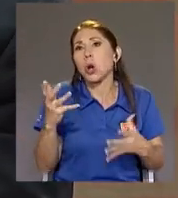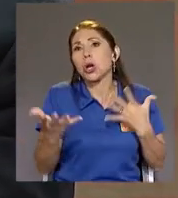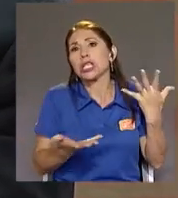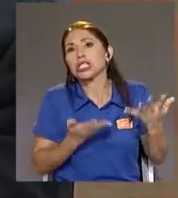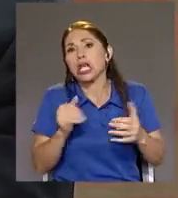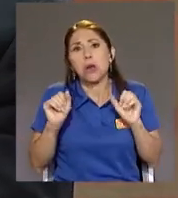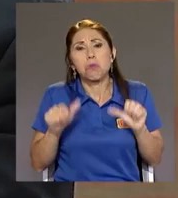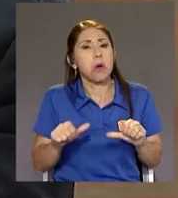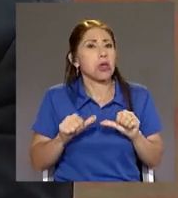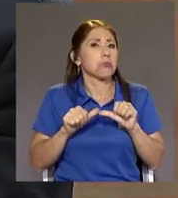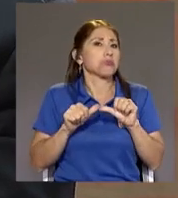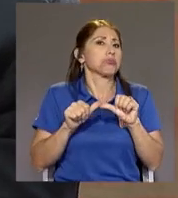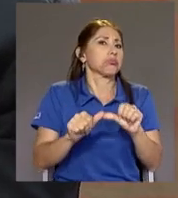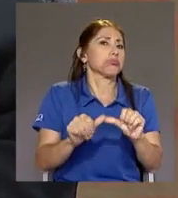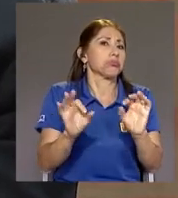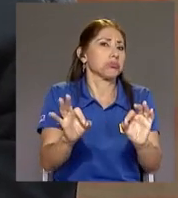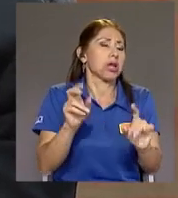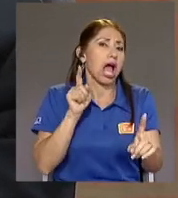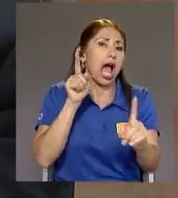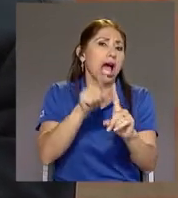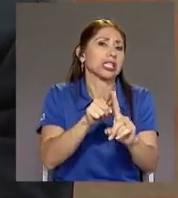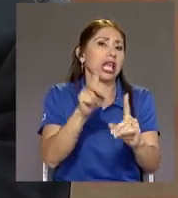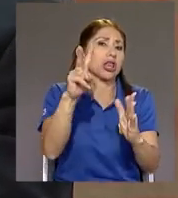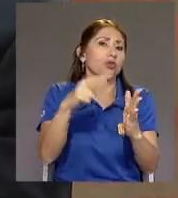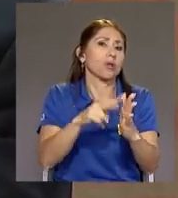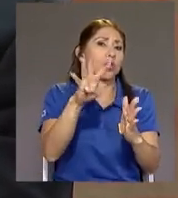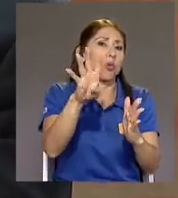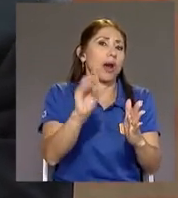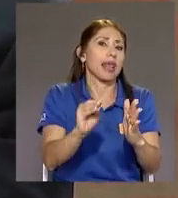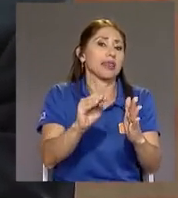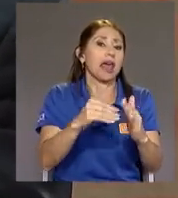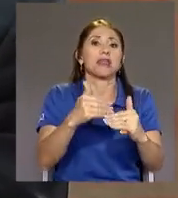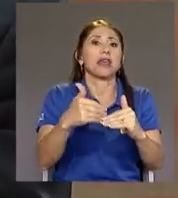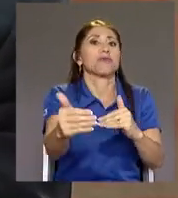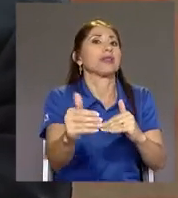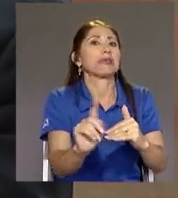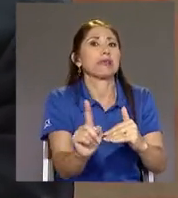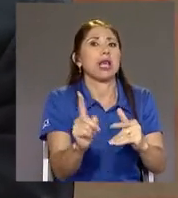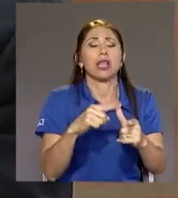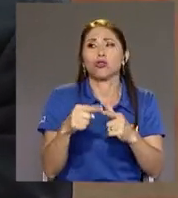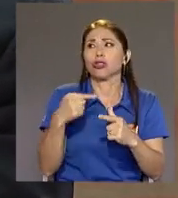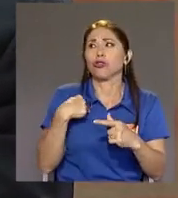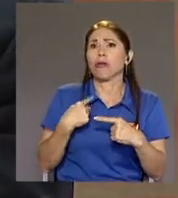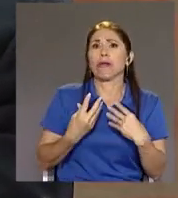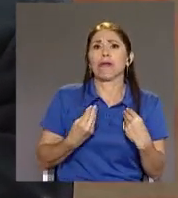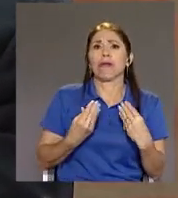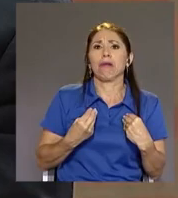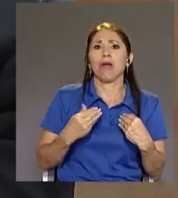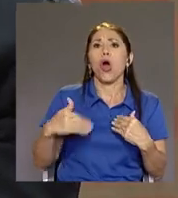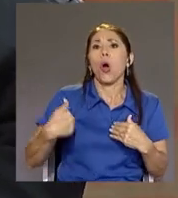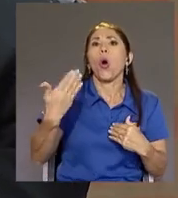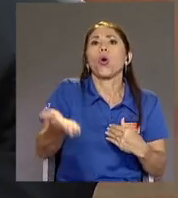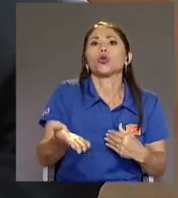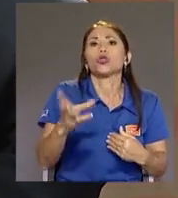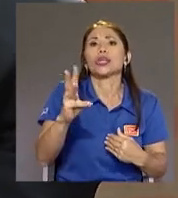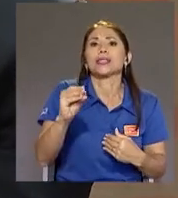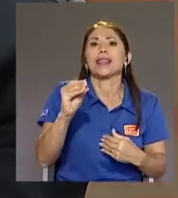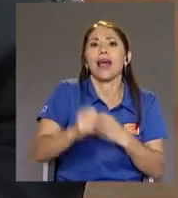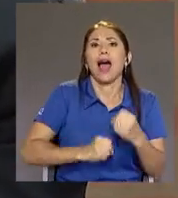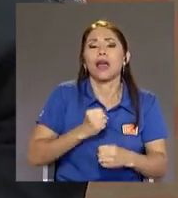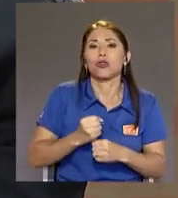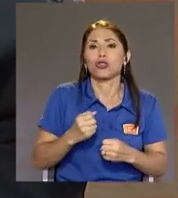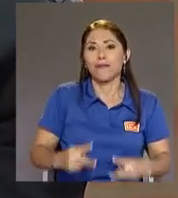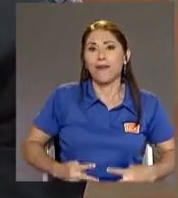2040 Entonces yo me muero del susto Porque digo Y los otros 60 años Que va a vivir Mi hija Y ¿Qué? Y incluso